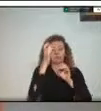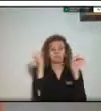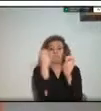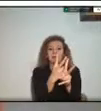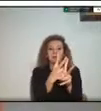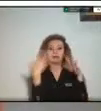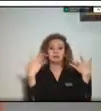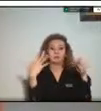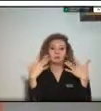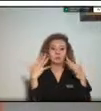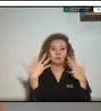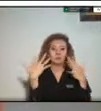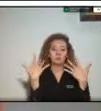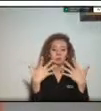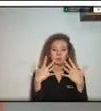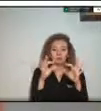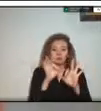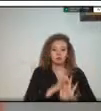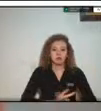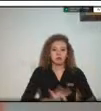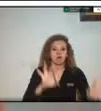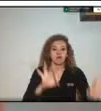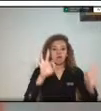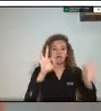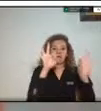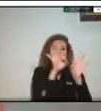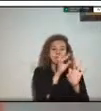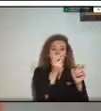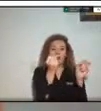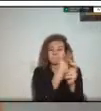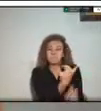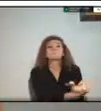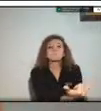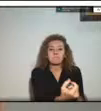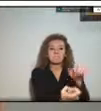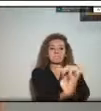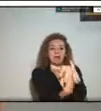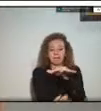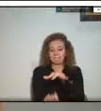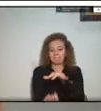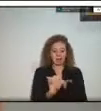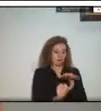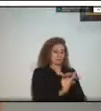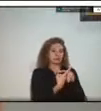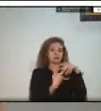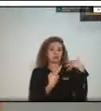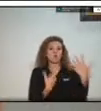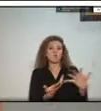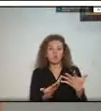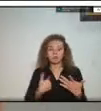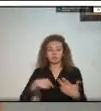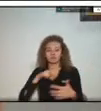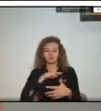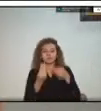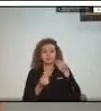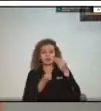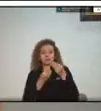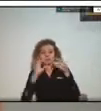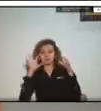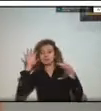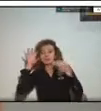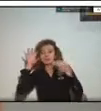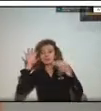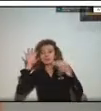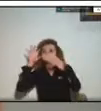riesgo ahí presente pero entonces nosotros lo que le digo articulados con la unidad nacional tenemos allá el